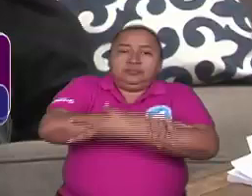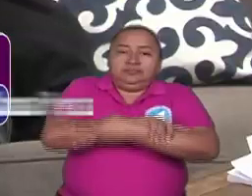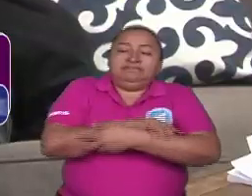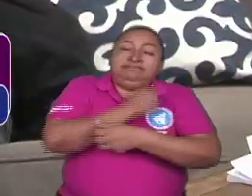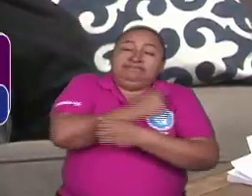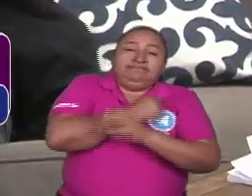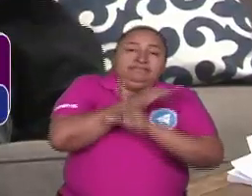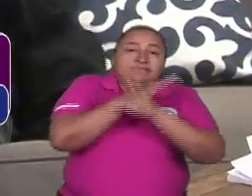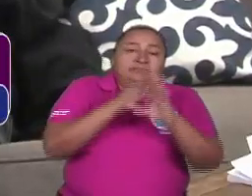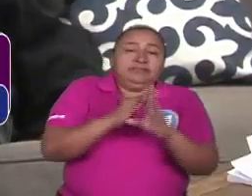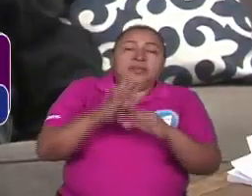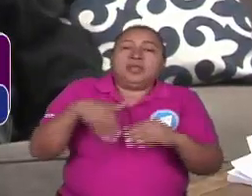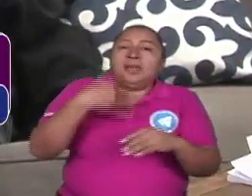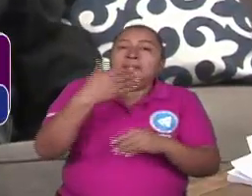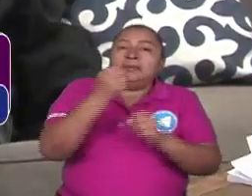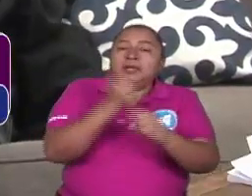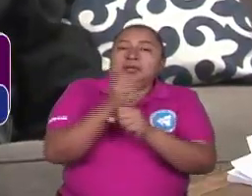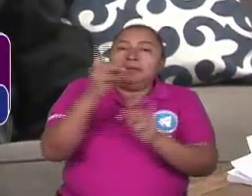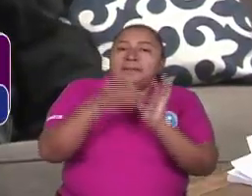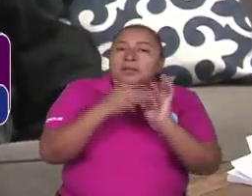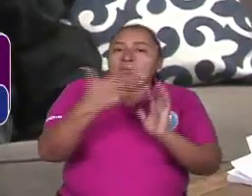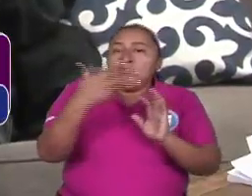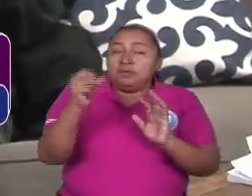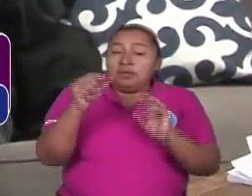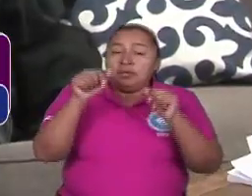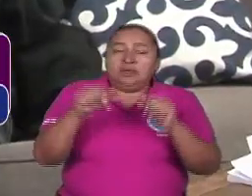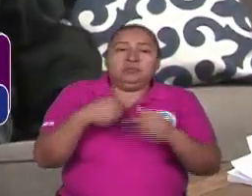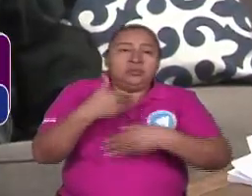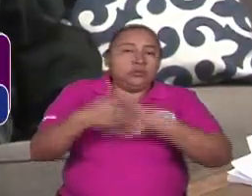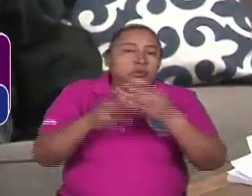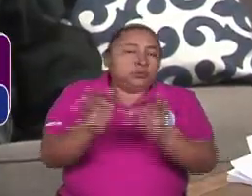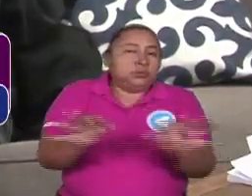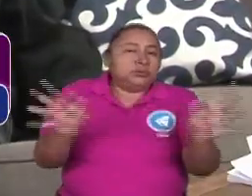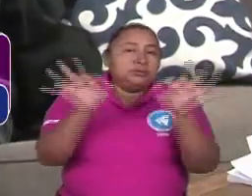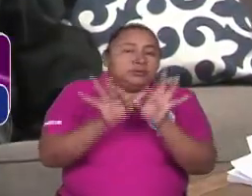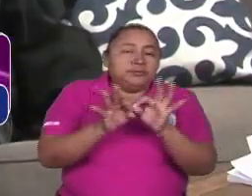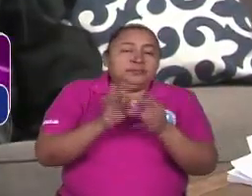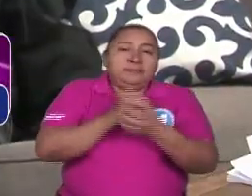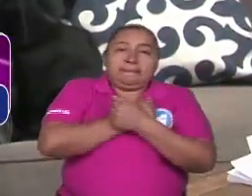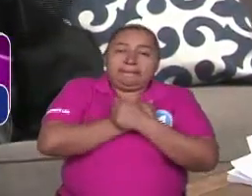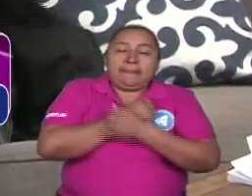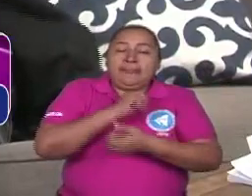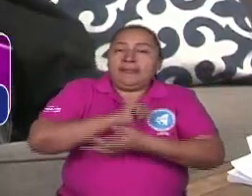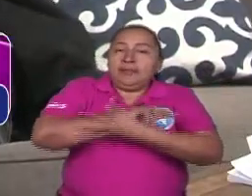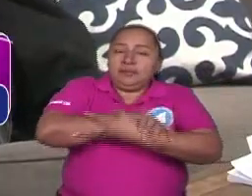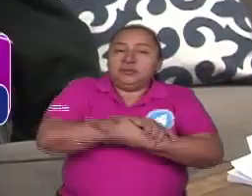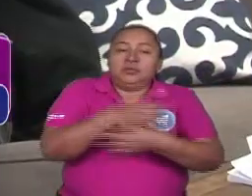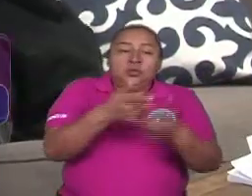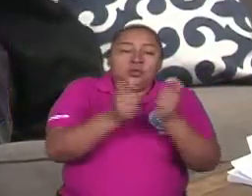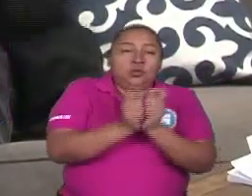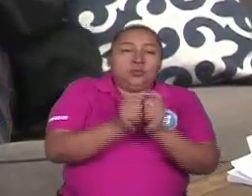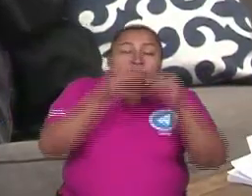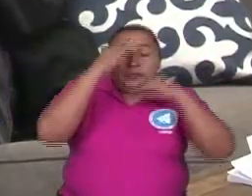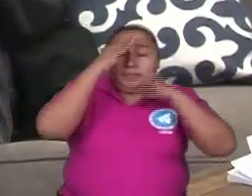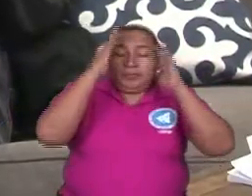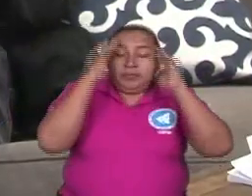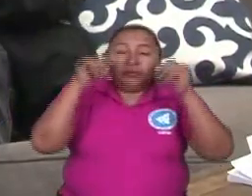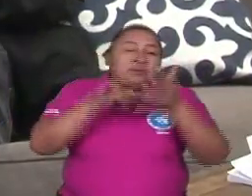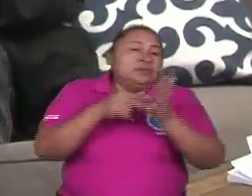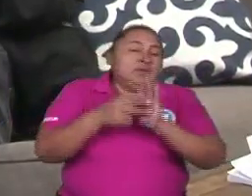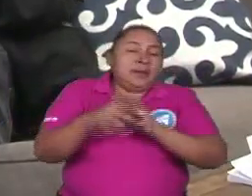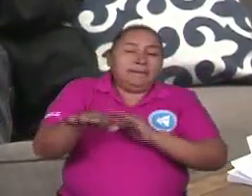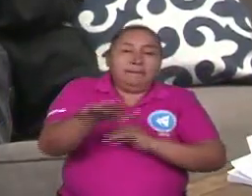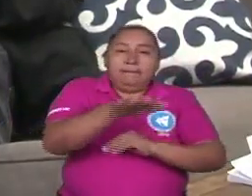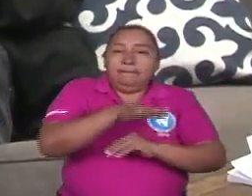reconciliación después de los 90, todo un proceso importante, ¿verdad? Y de alianza con el sector privado era para sentar bases que